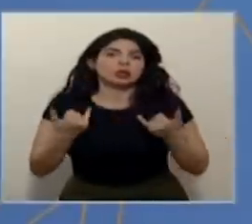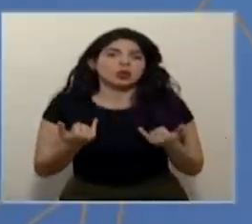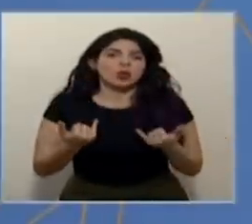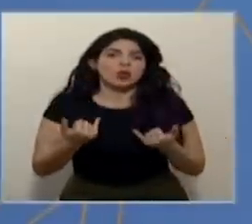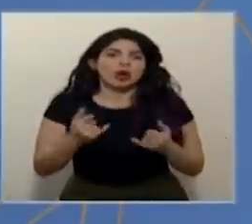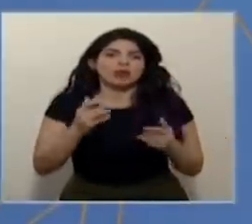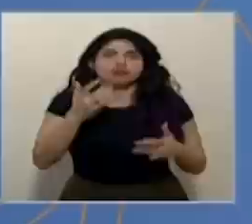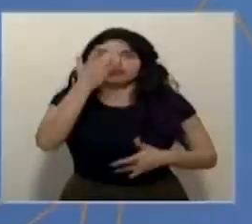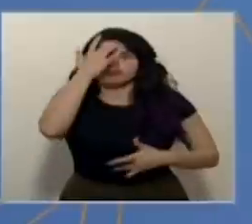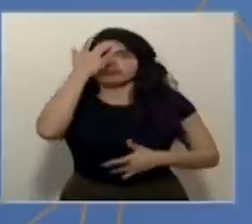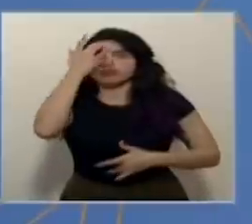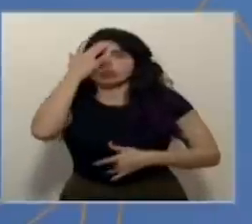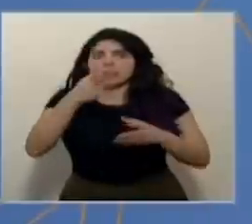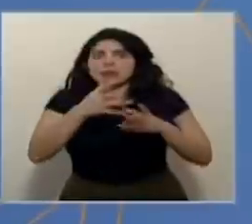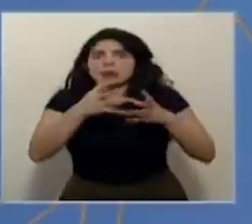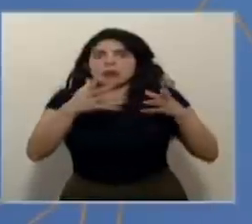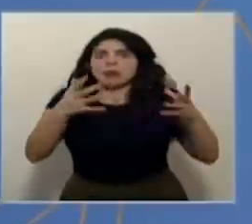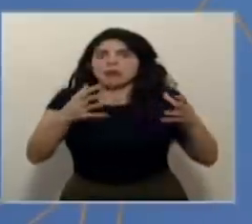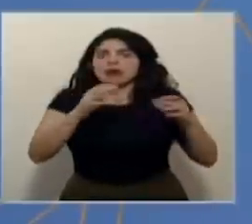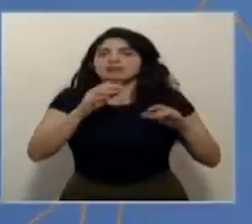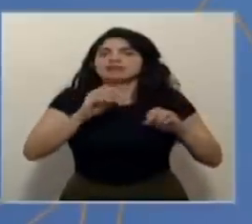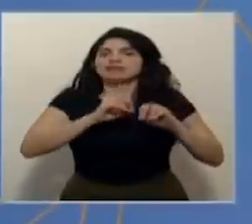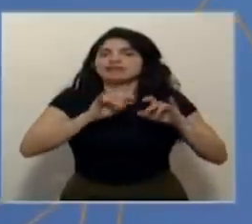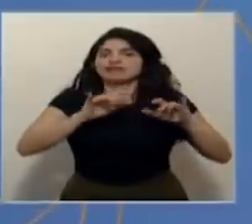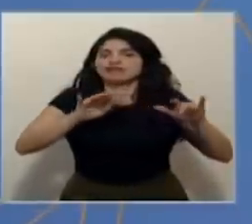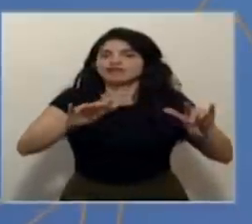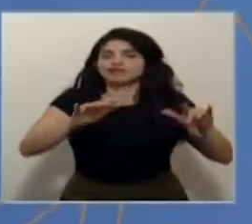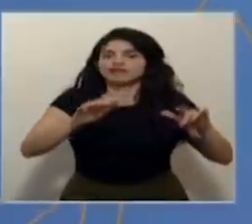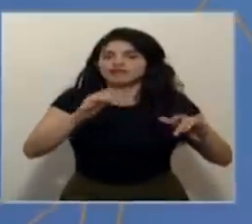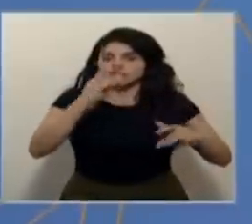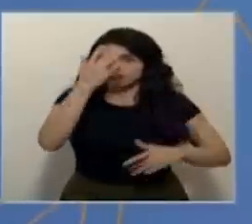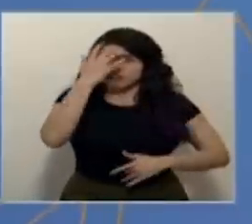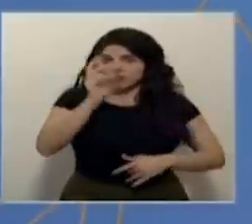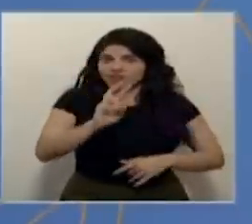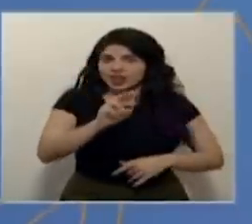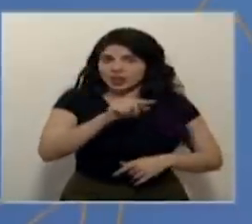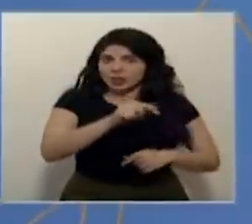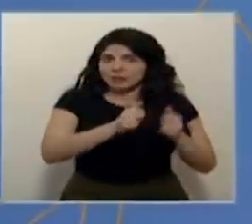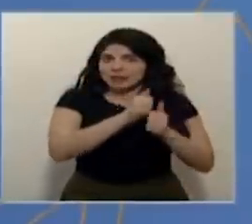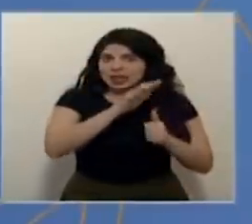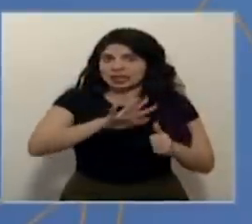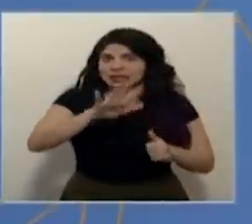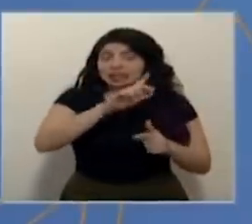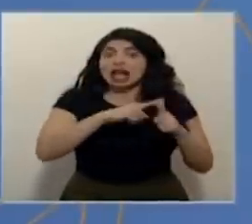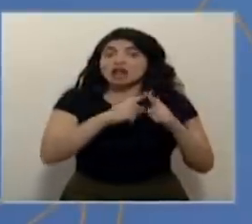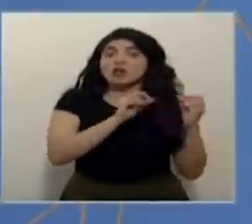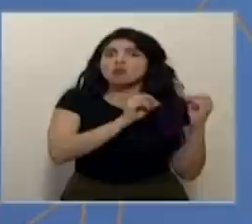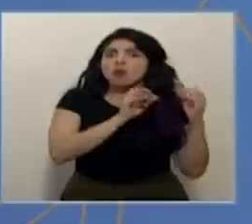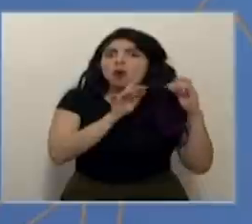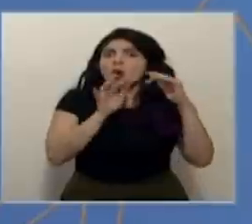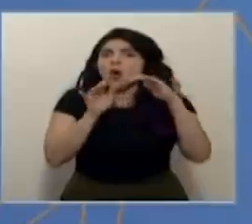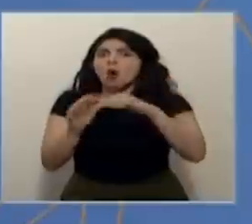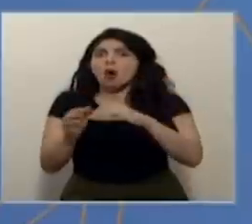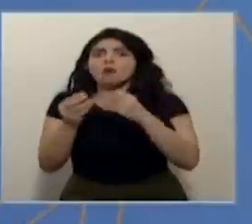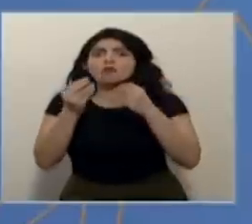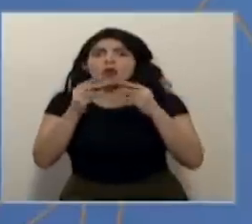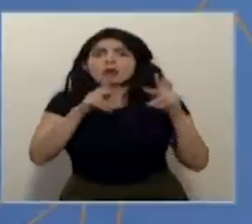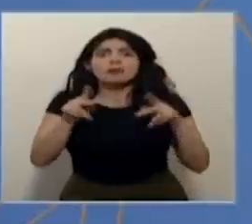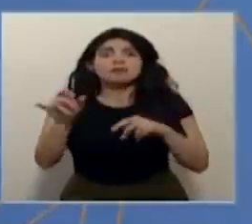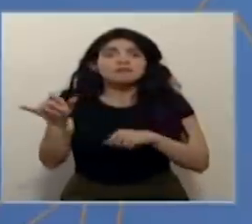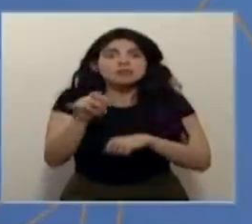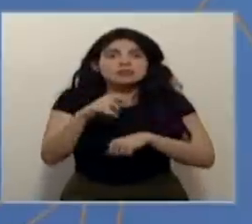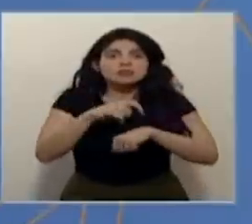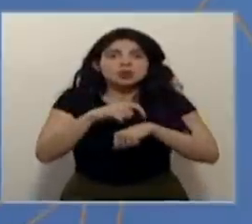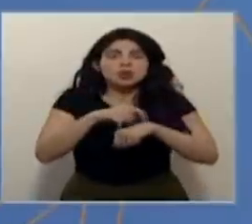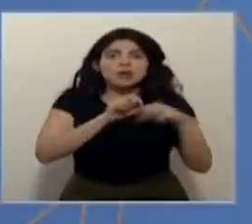por COVID. De hecho, es uno de los sitios donde hay transmisión comunitaria. Esto ha generado que muchísimos pacientes consulten al mismo tiempo. De hecho,